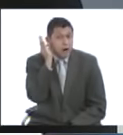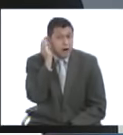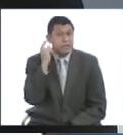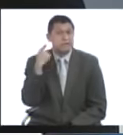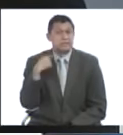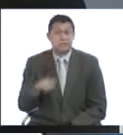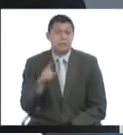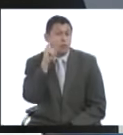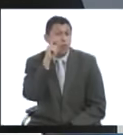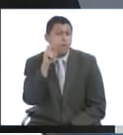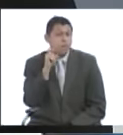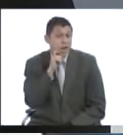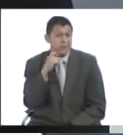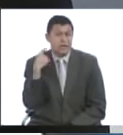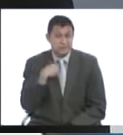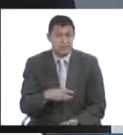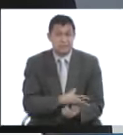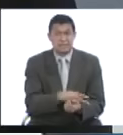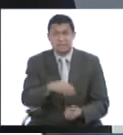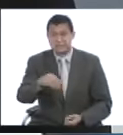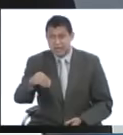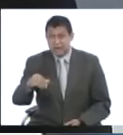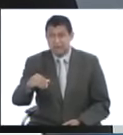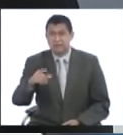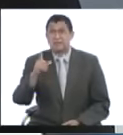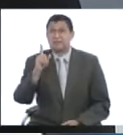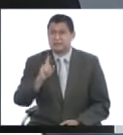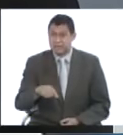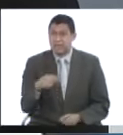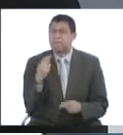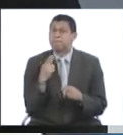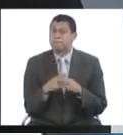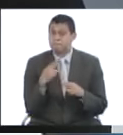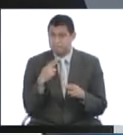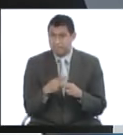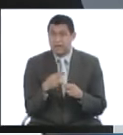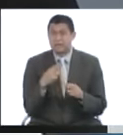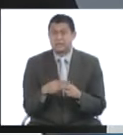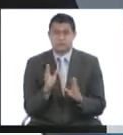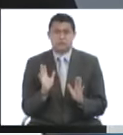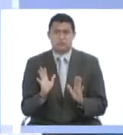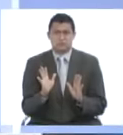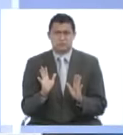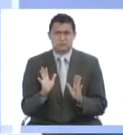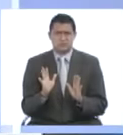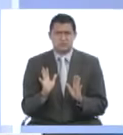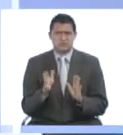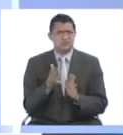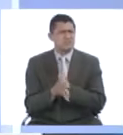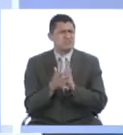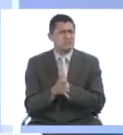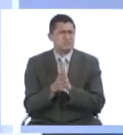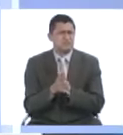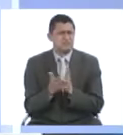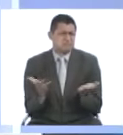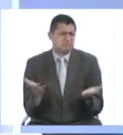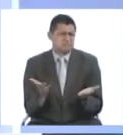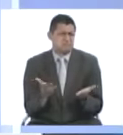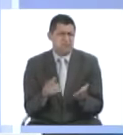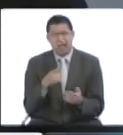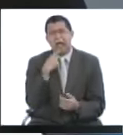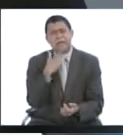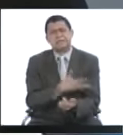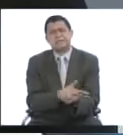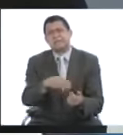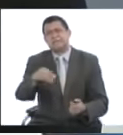diabetes gestacional, esas mujeres también tienen muchísimo riesgo de hacer diabetes. Aclarémosle a las personas que es diabetes gestacional, doctora. Es